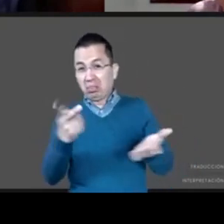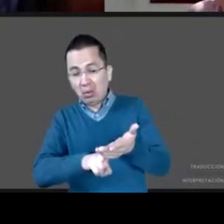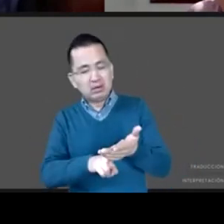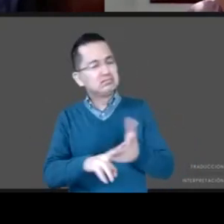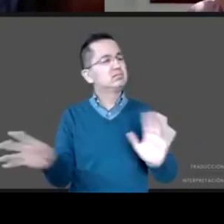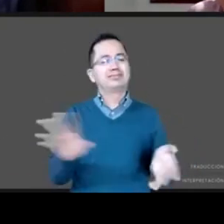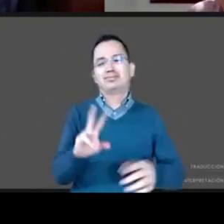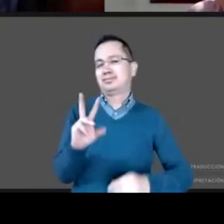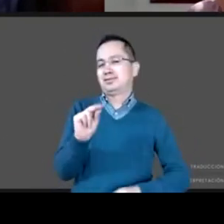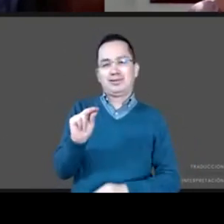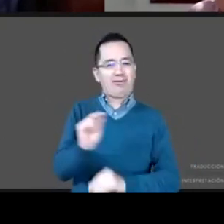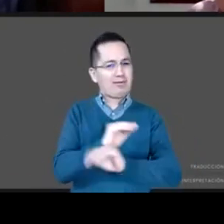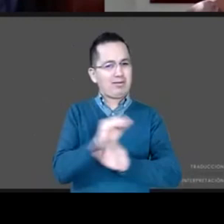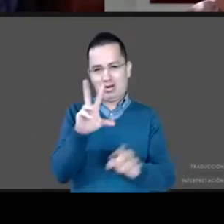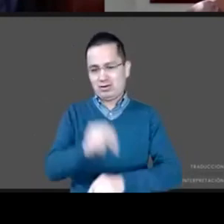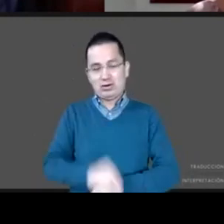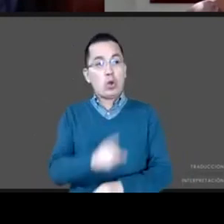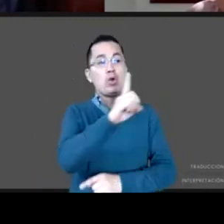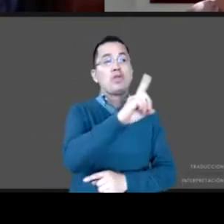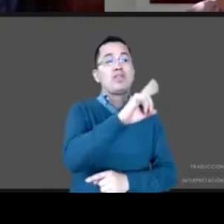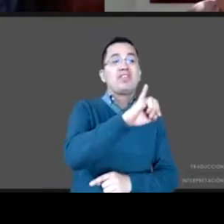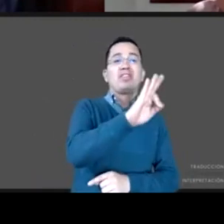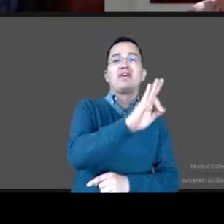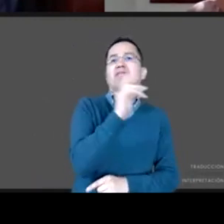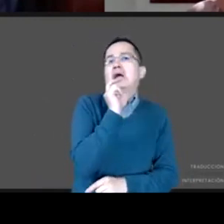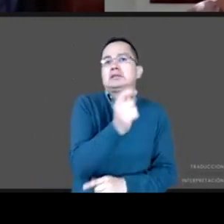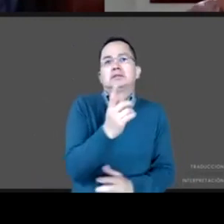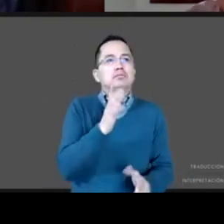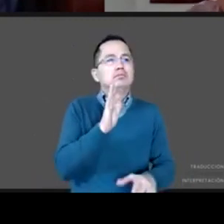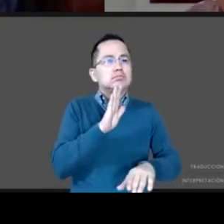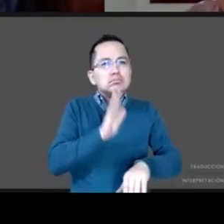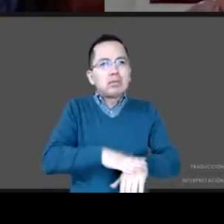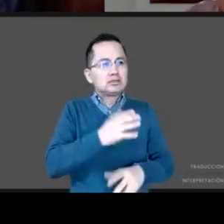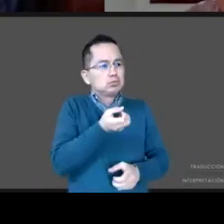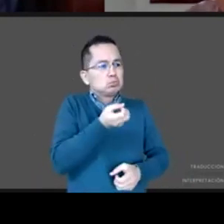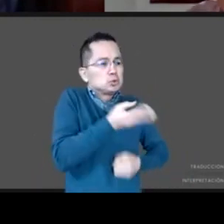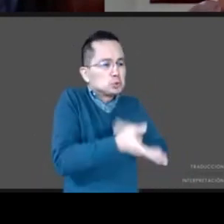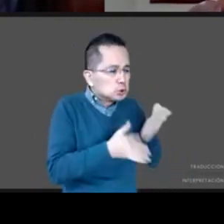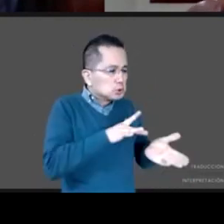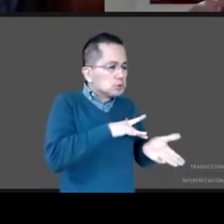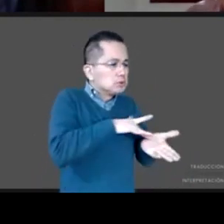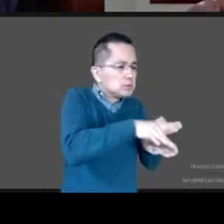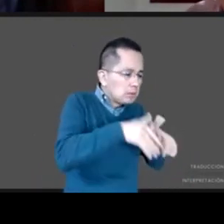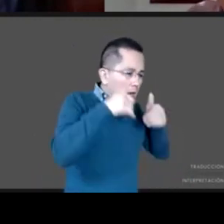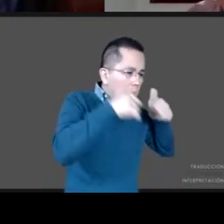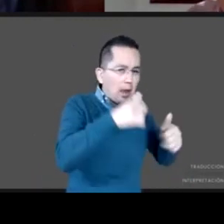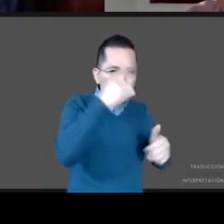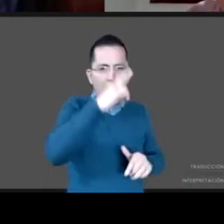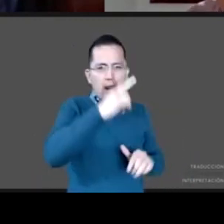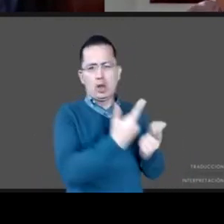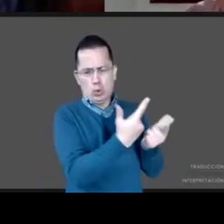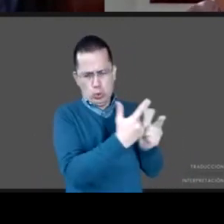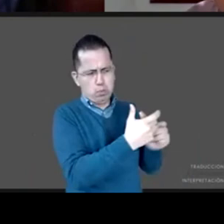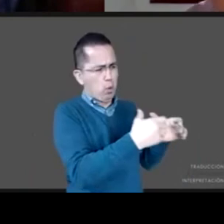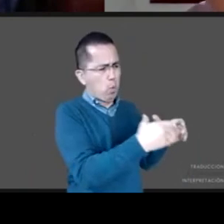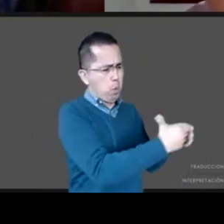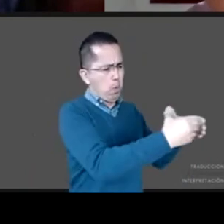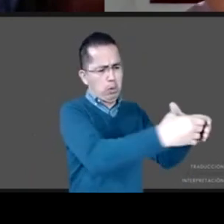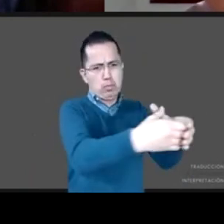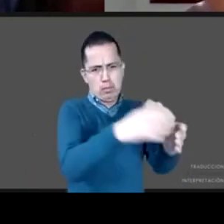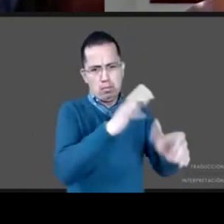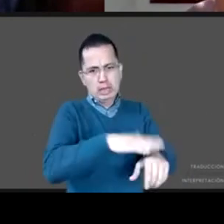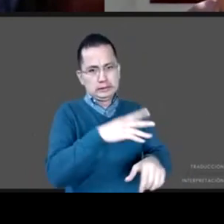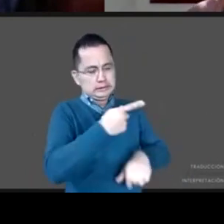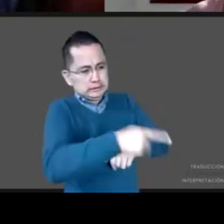mucho más asistencial y hacia las poblaciones más vulnerables, mientras que el